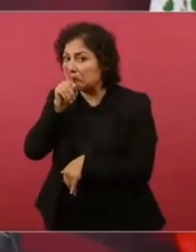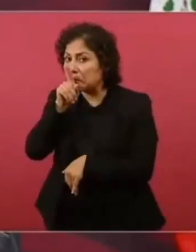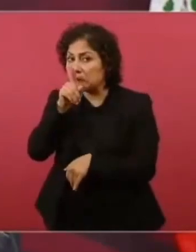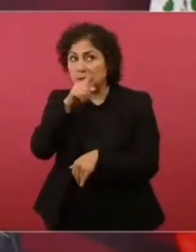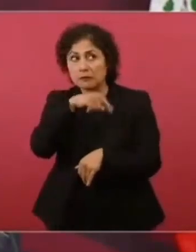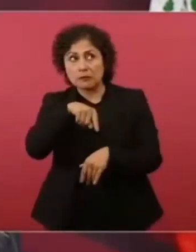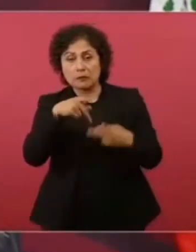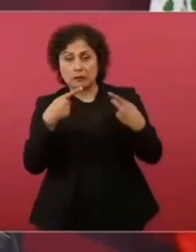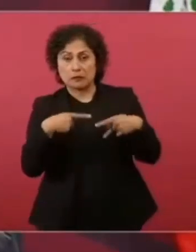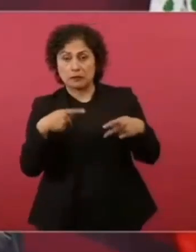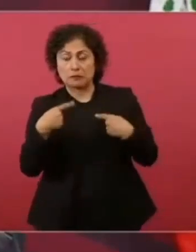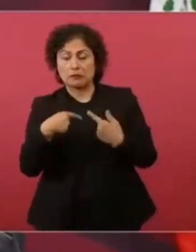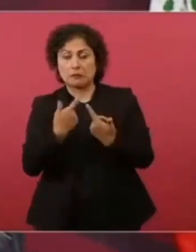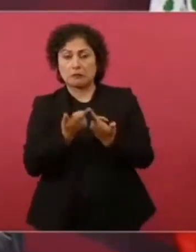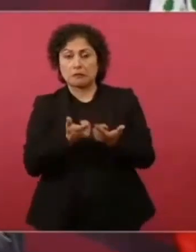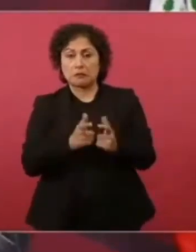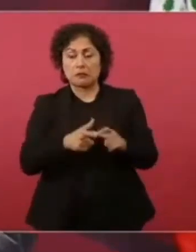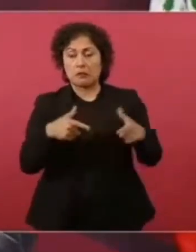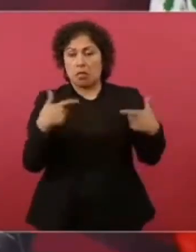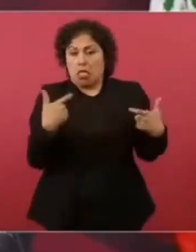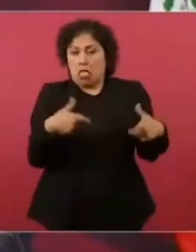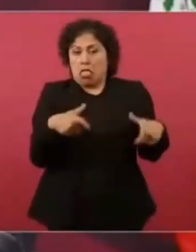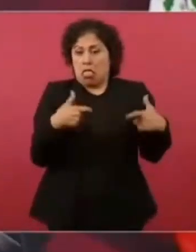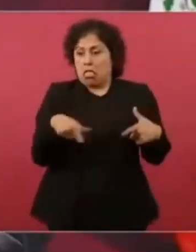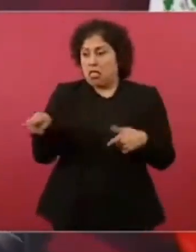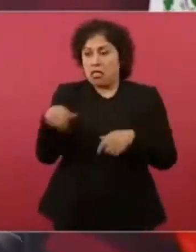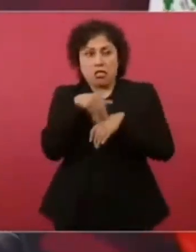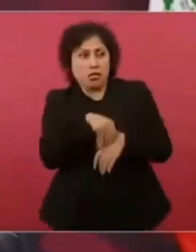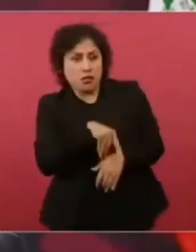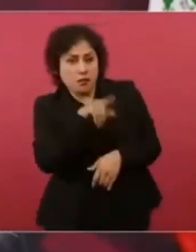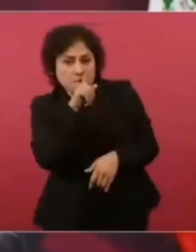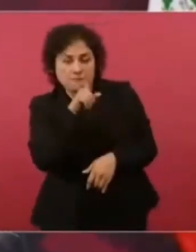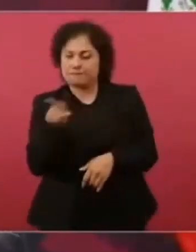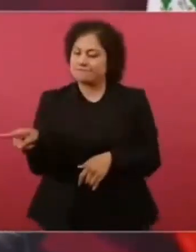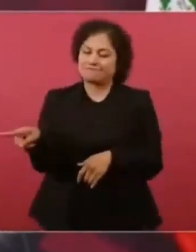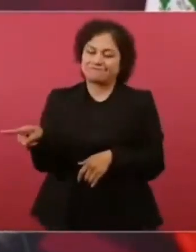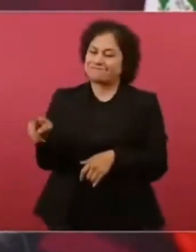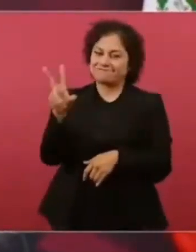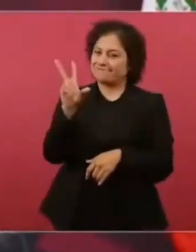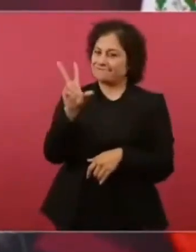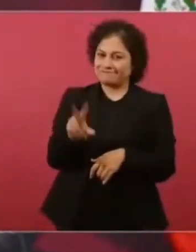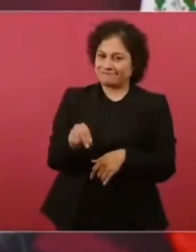entonces si se puede y hay que seguir avanzando avanzando y también en